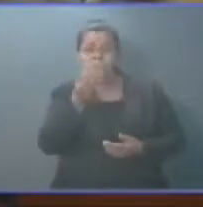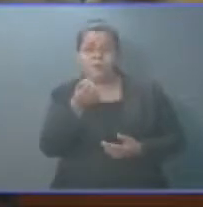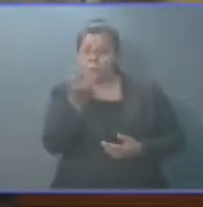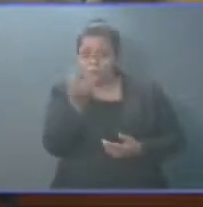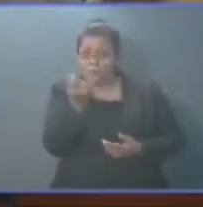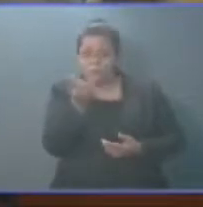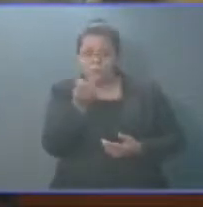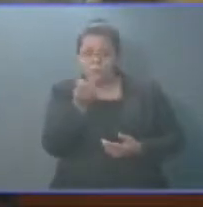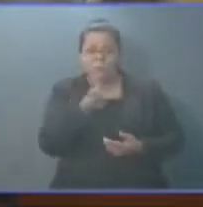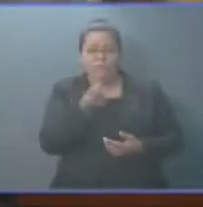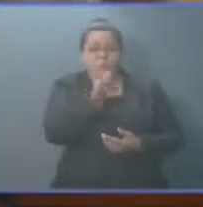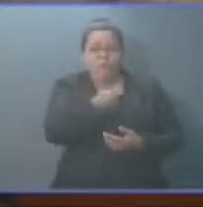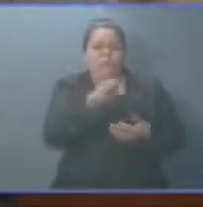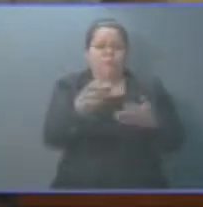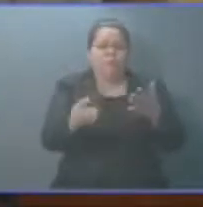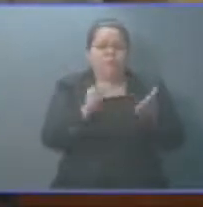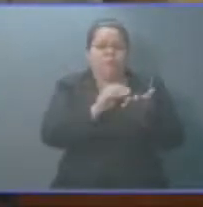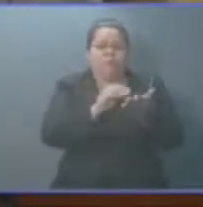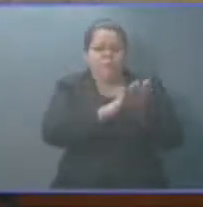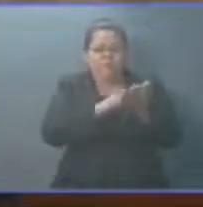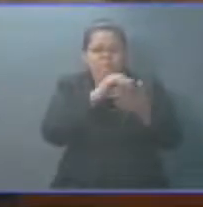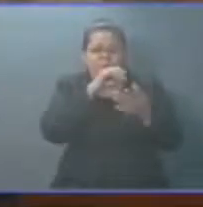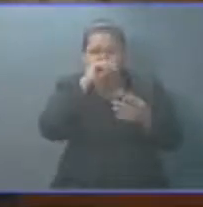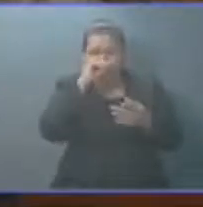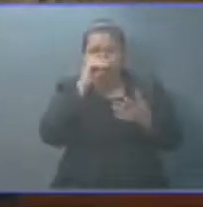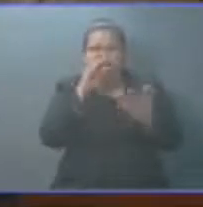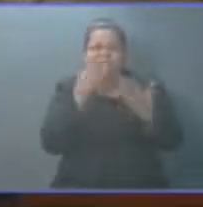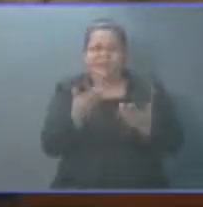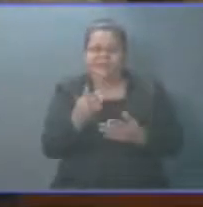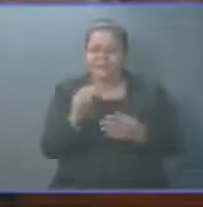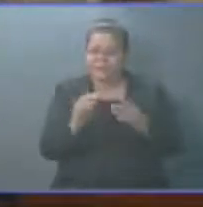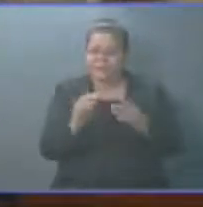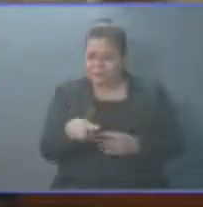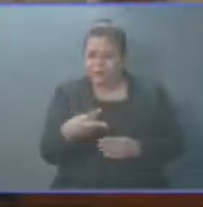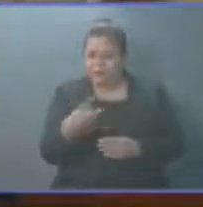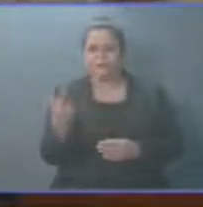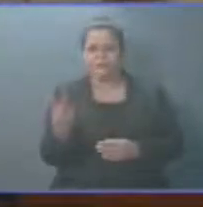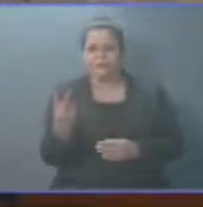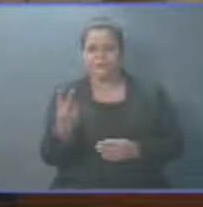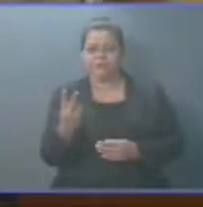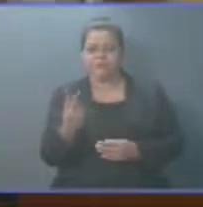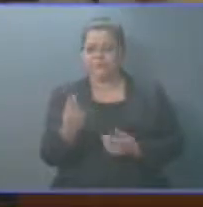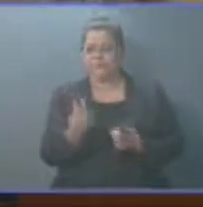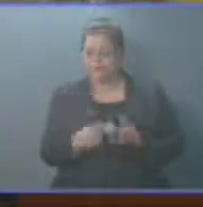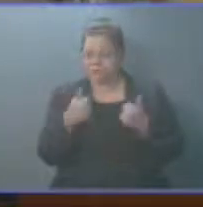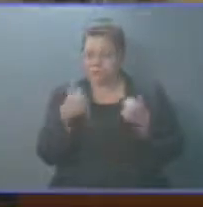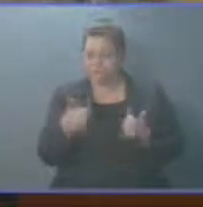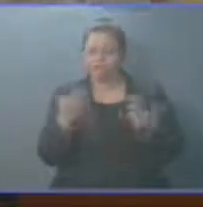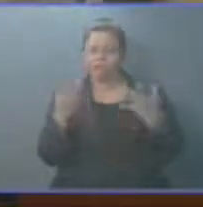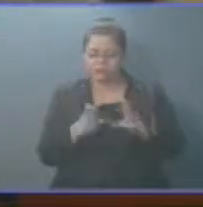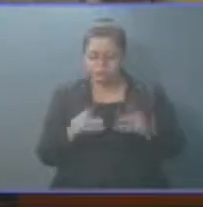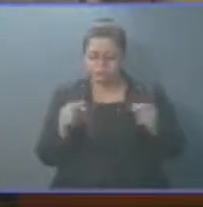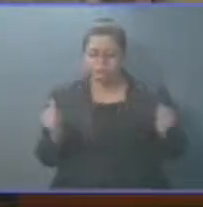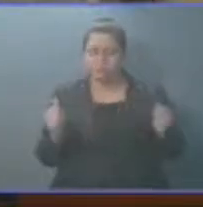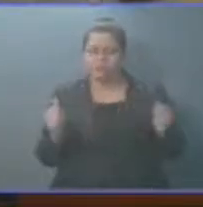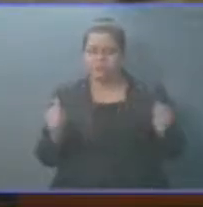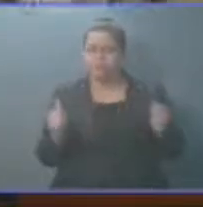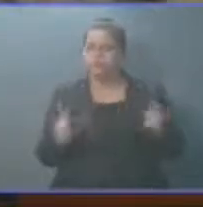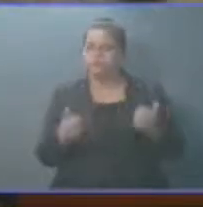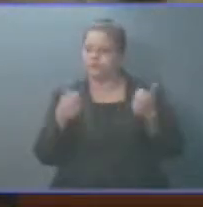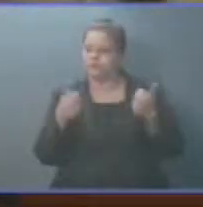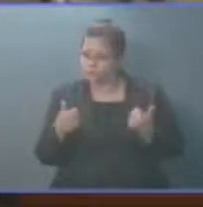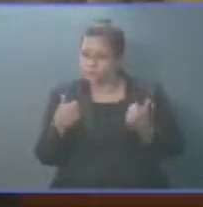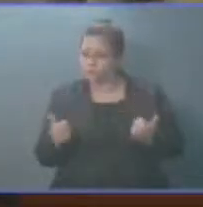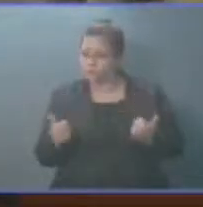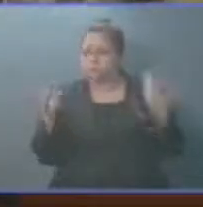en este decreto, en este préstamo, era para que hubiera una duplicidad. Qué bueno que se corrigió esa parte, y que qué